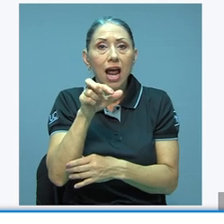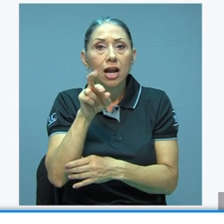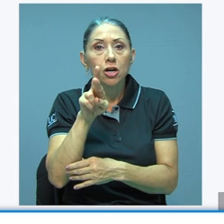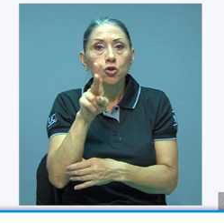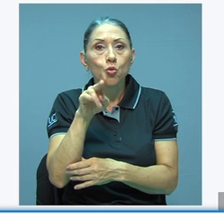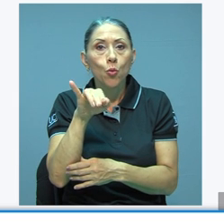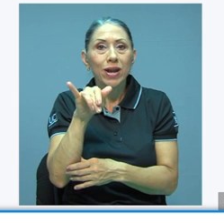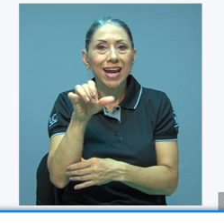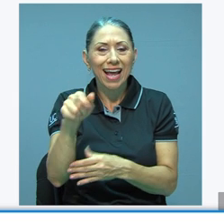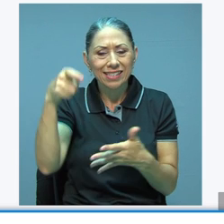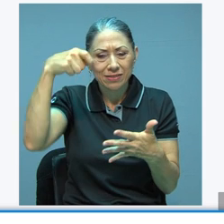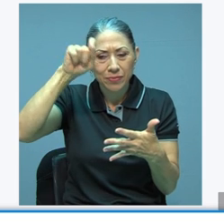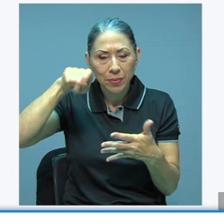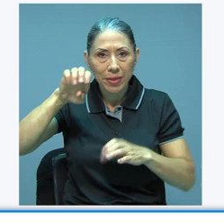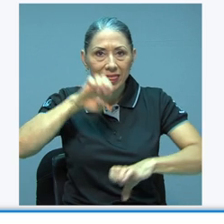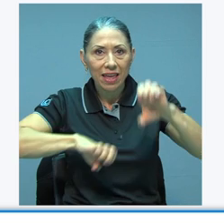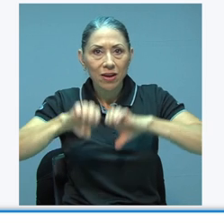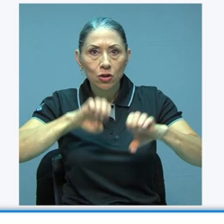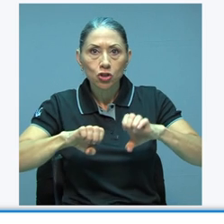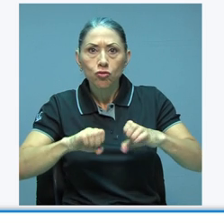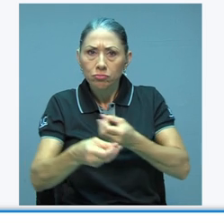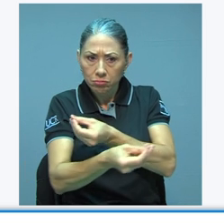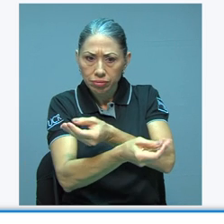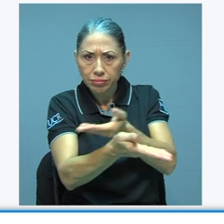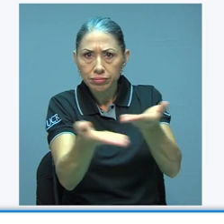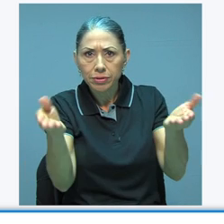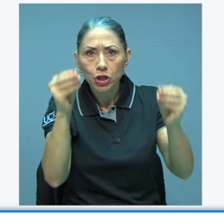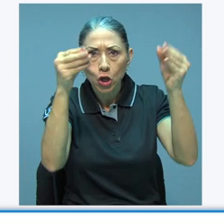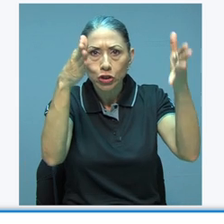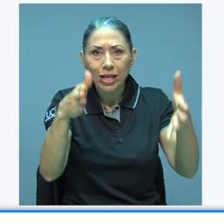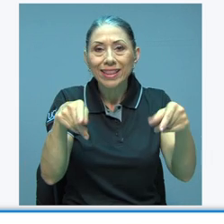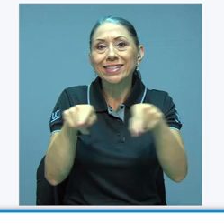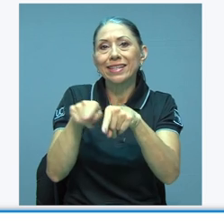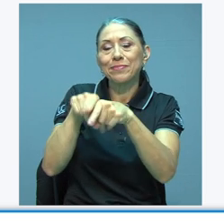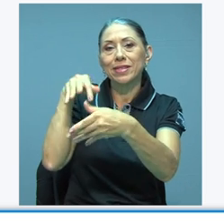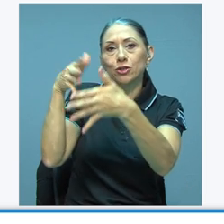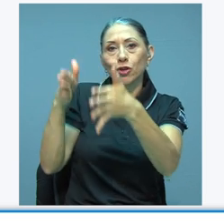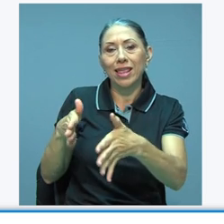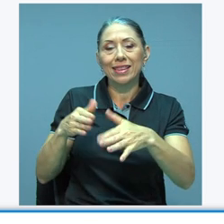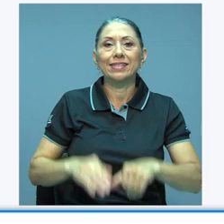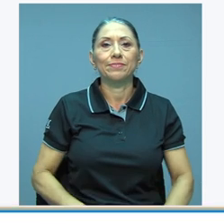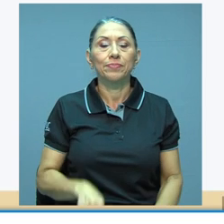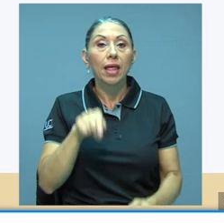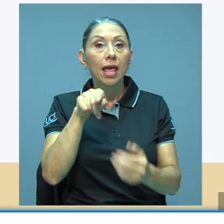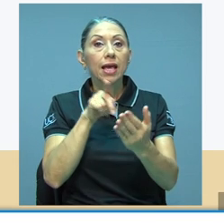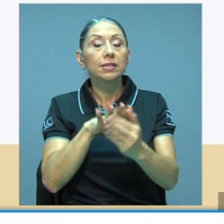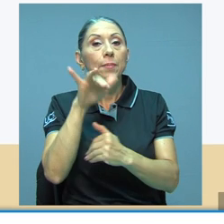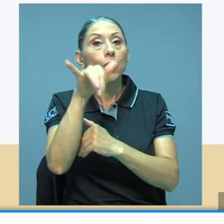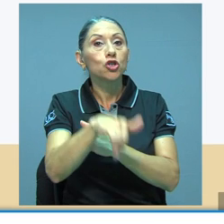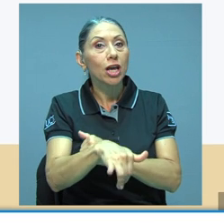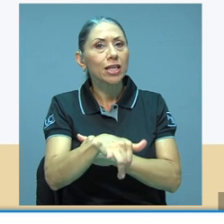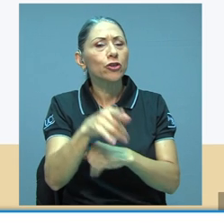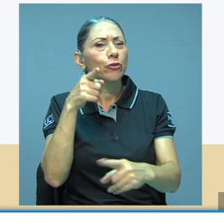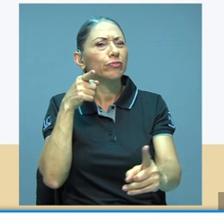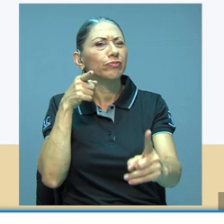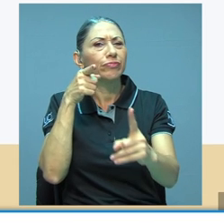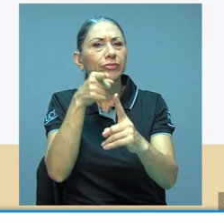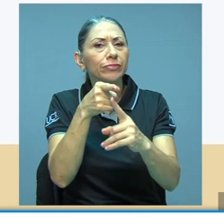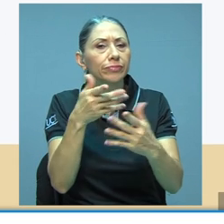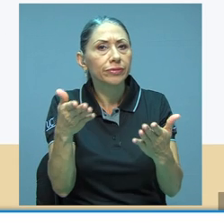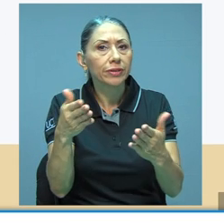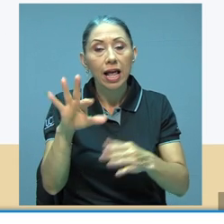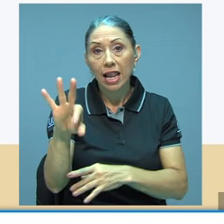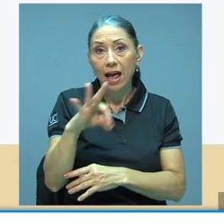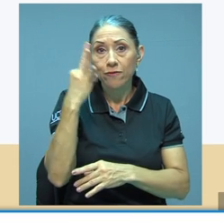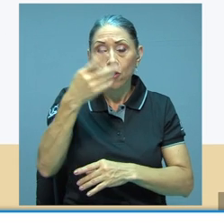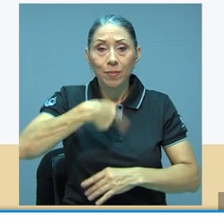evaluación y las pone a disposición tanto de los docentes como del estudiantado. Este proyecto se orienta a la